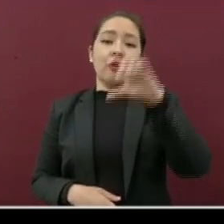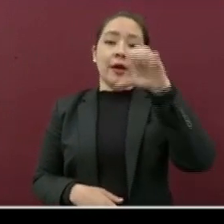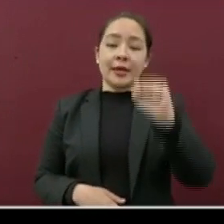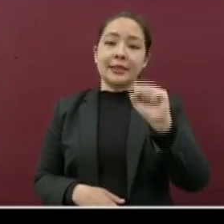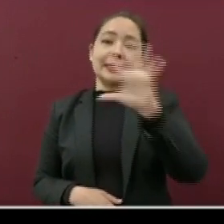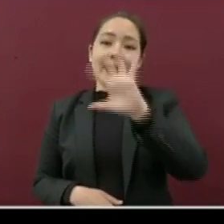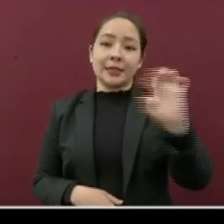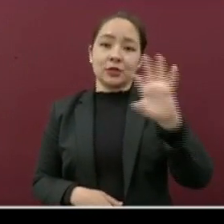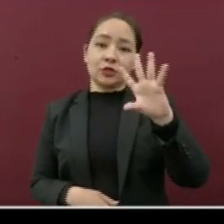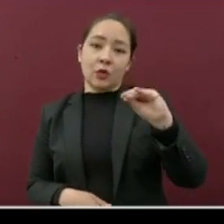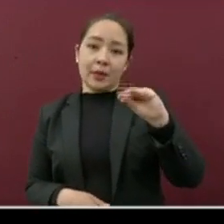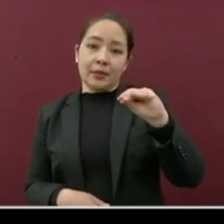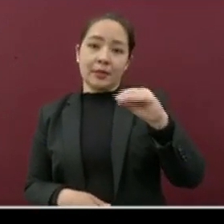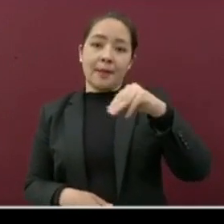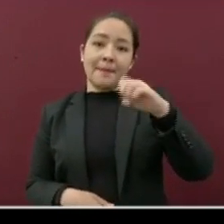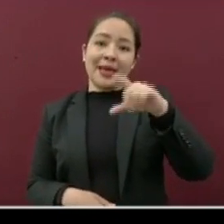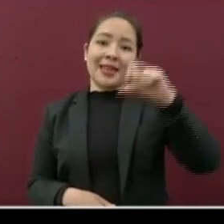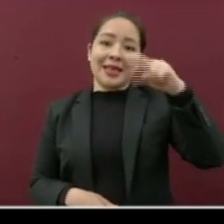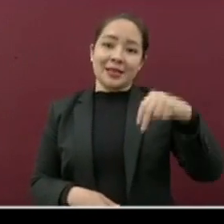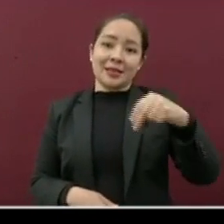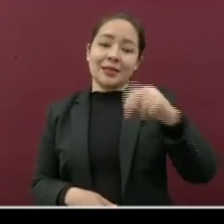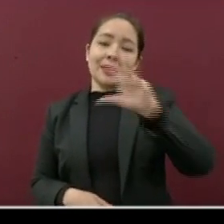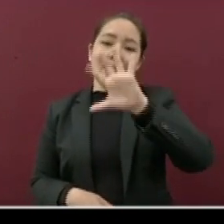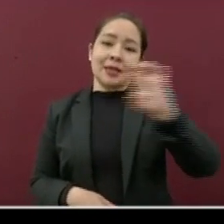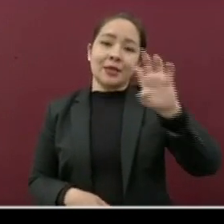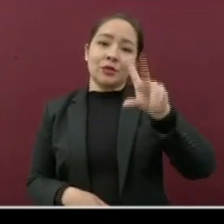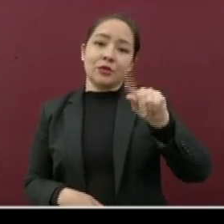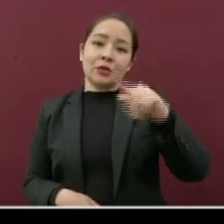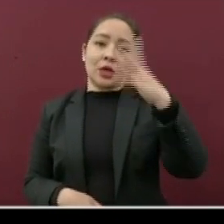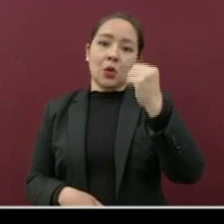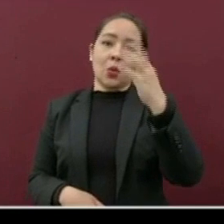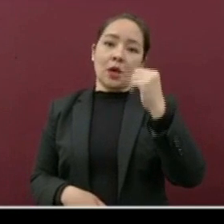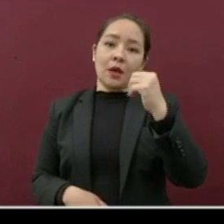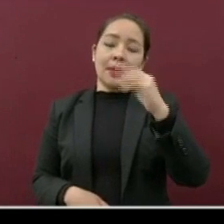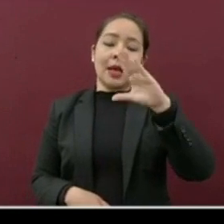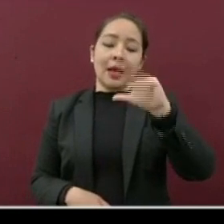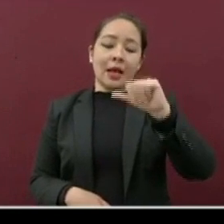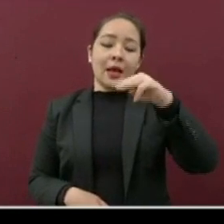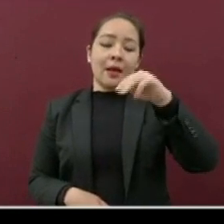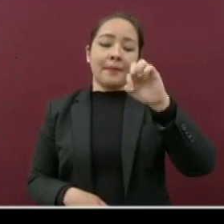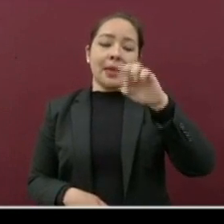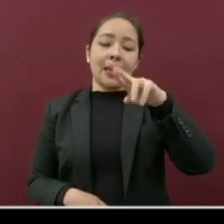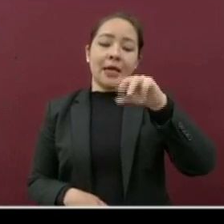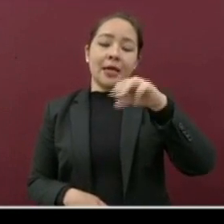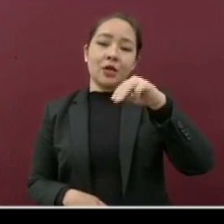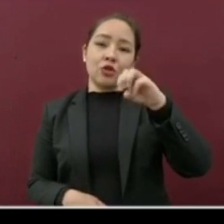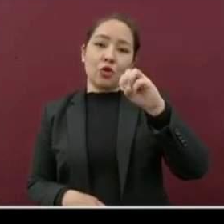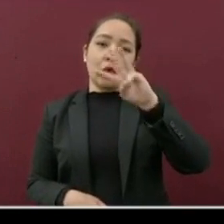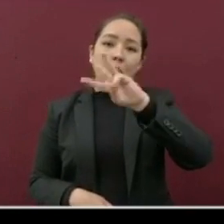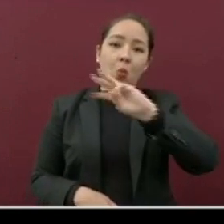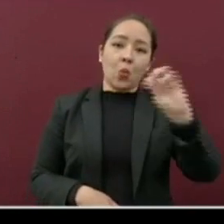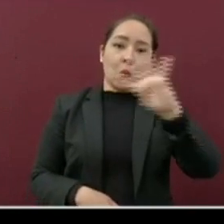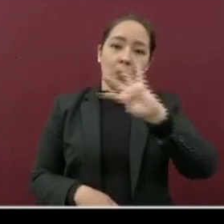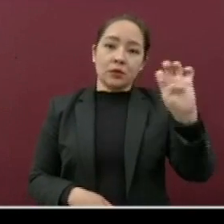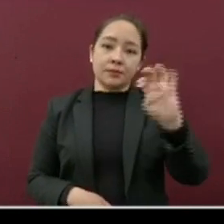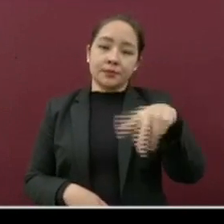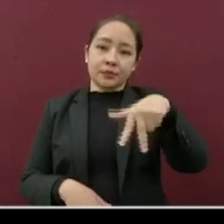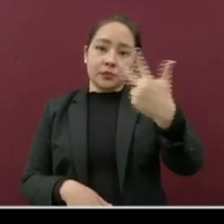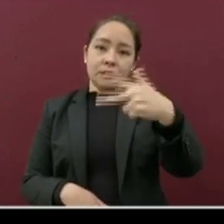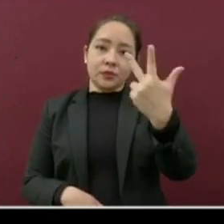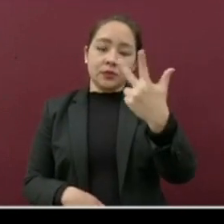590. Medellín, 579. Y Camerino Zeta Mendoza, 413.